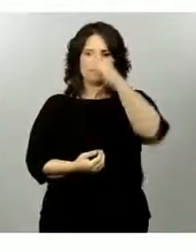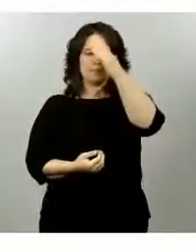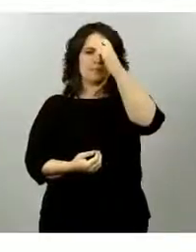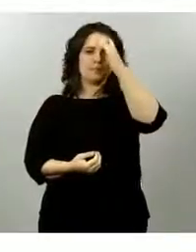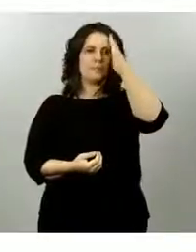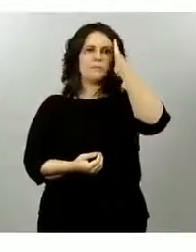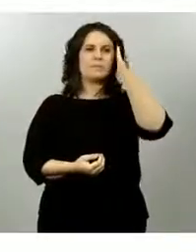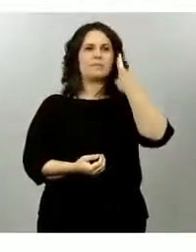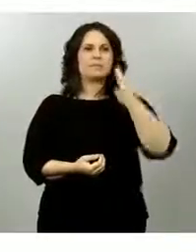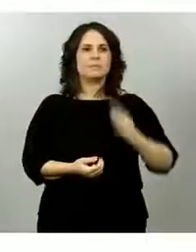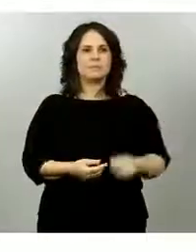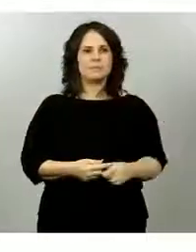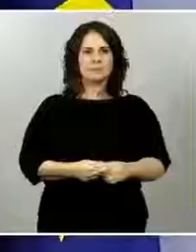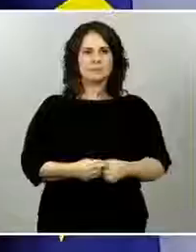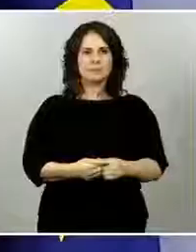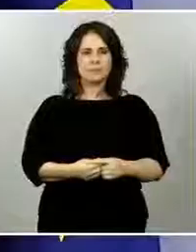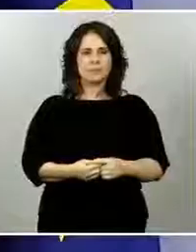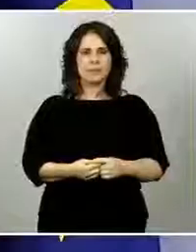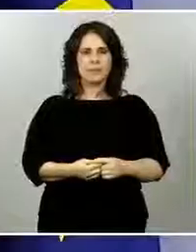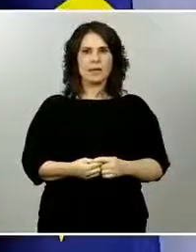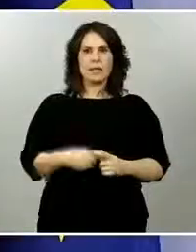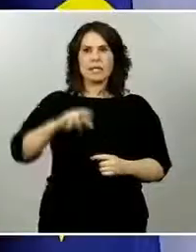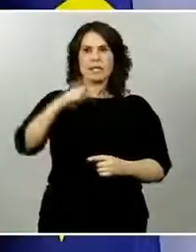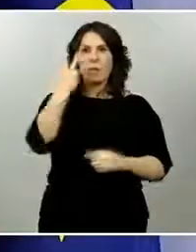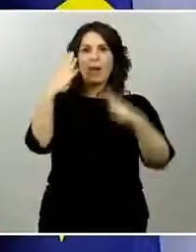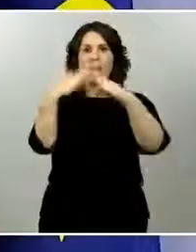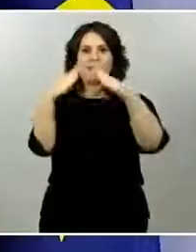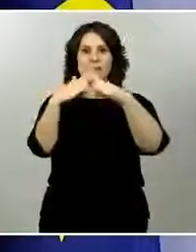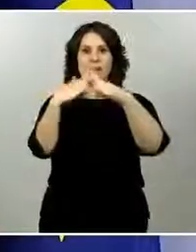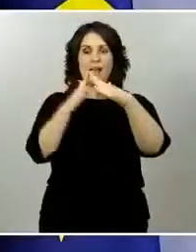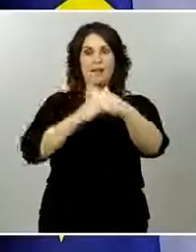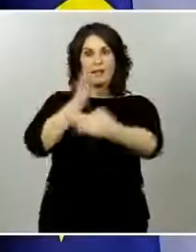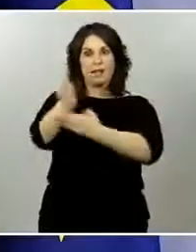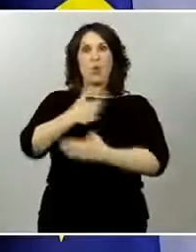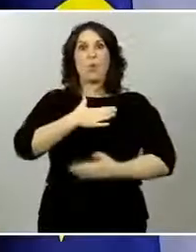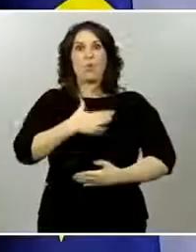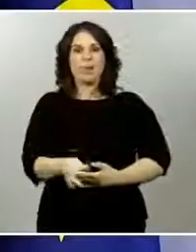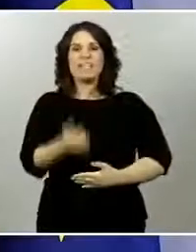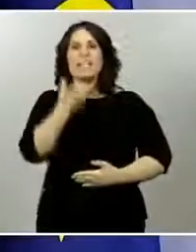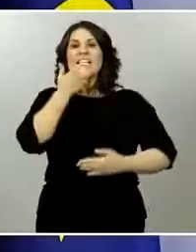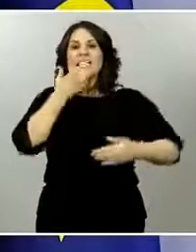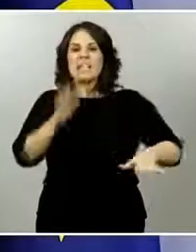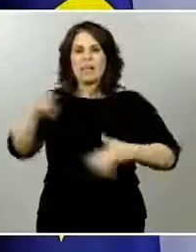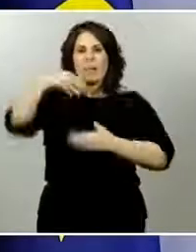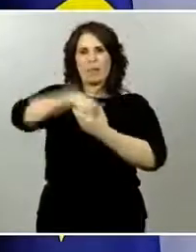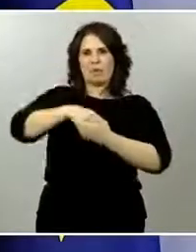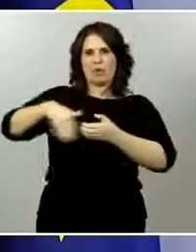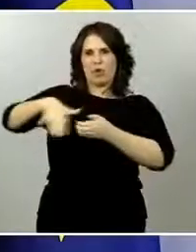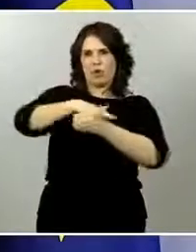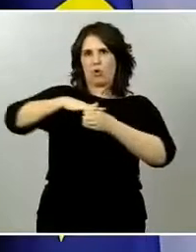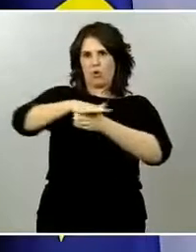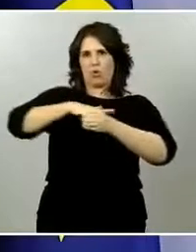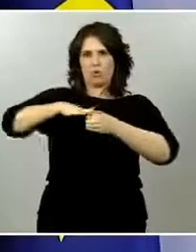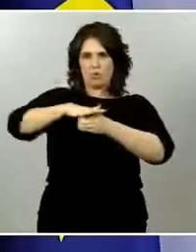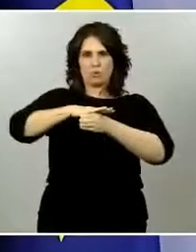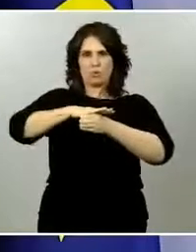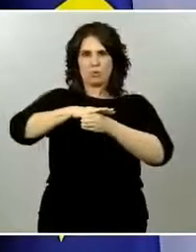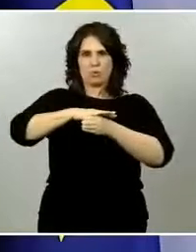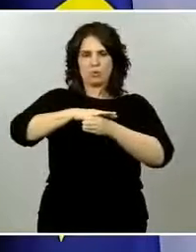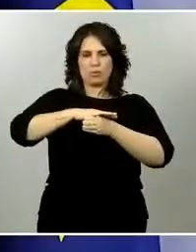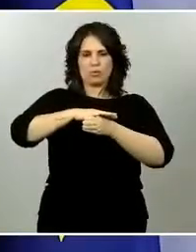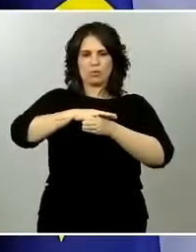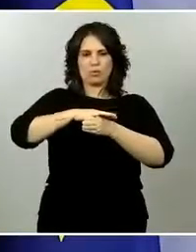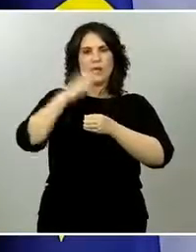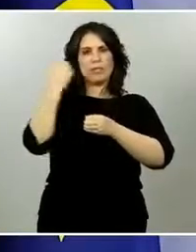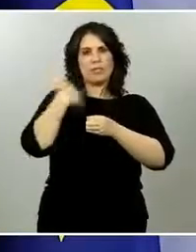ejemplo de esto que decimos. Muchas gracias, María Eugenia, por tus preguntas. ¿Se puede viajar